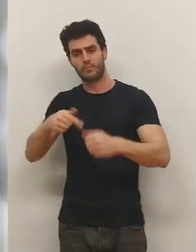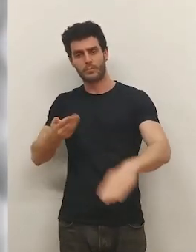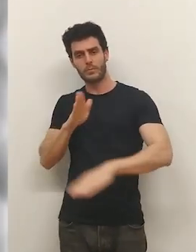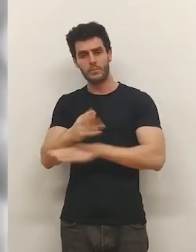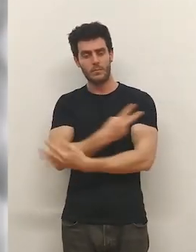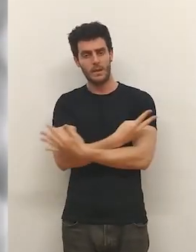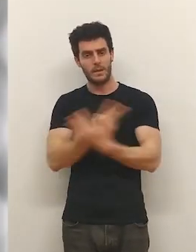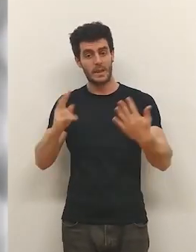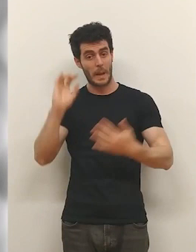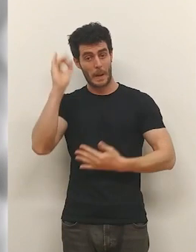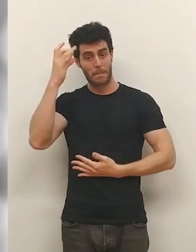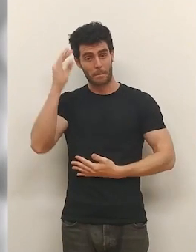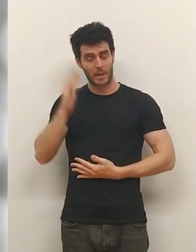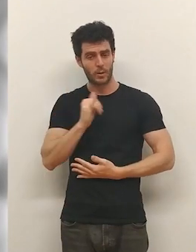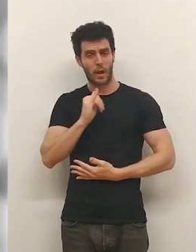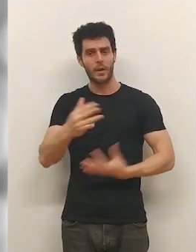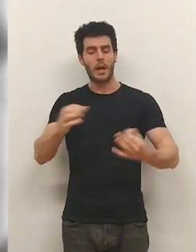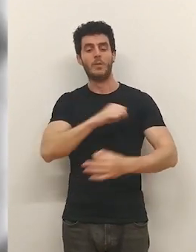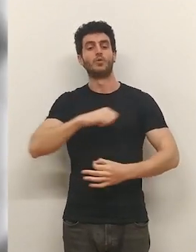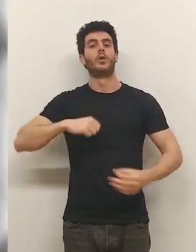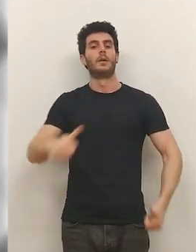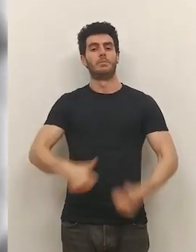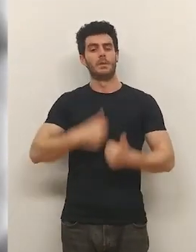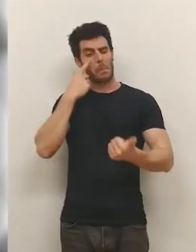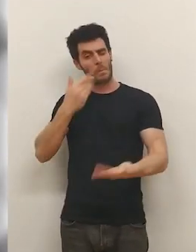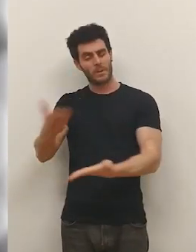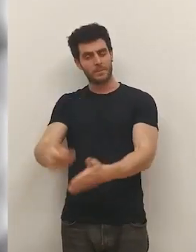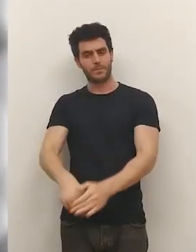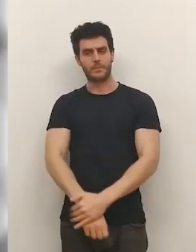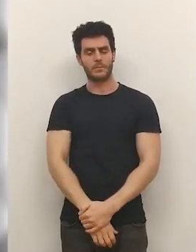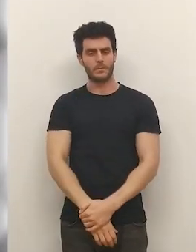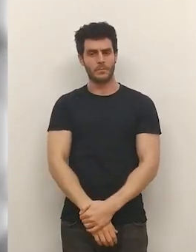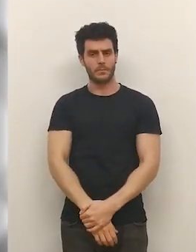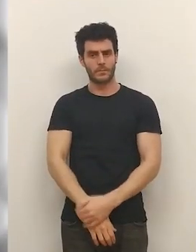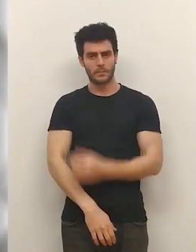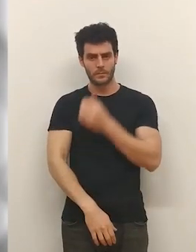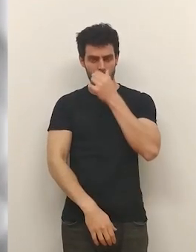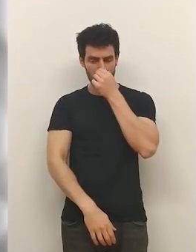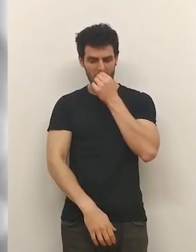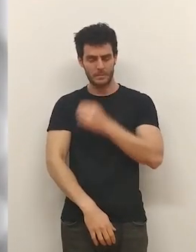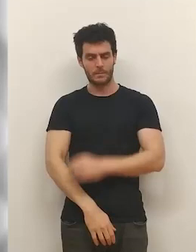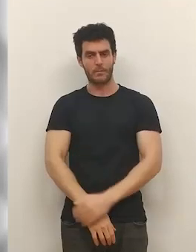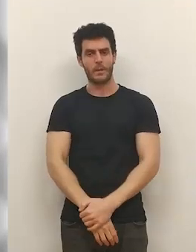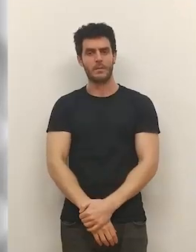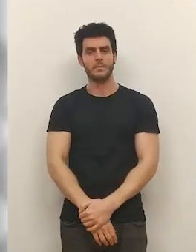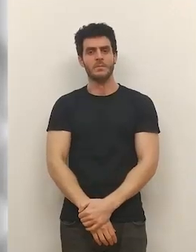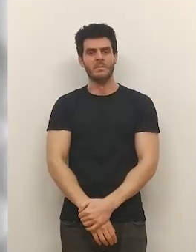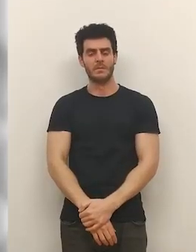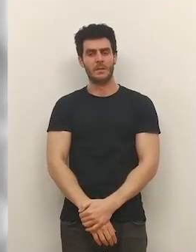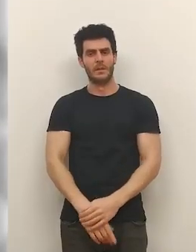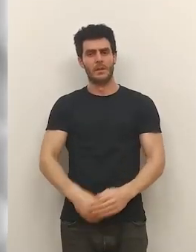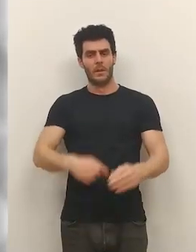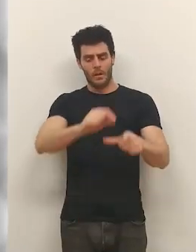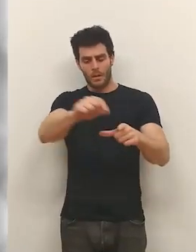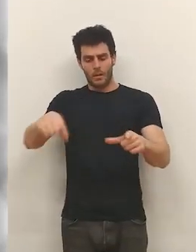17 inventos... ...que les permitirán tener mayor autonomía... ...vean. Hemos diseñado un extractor universal